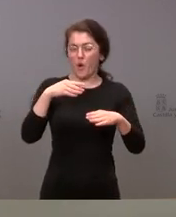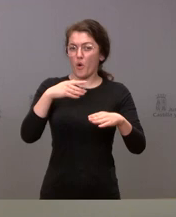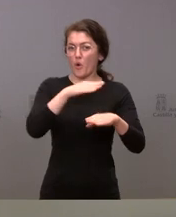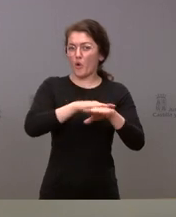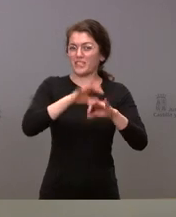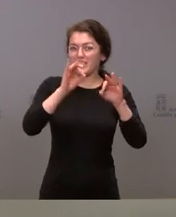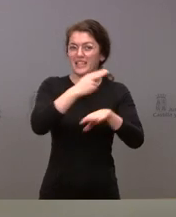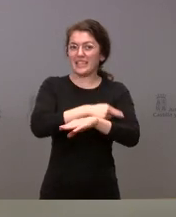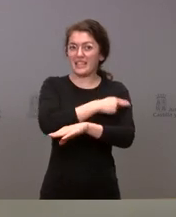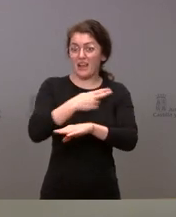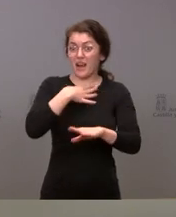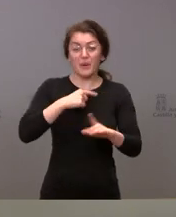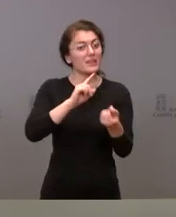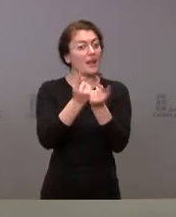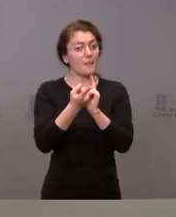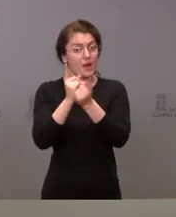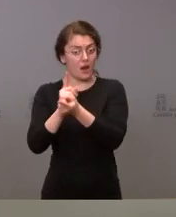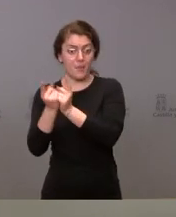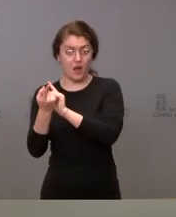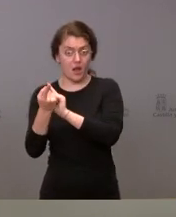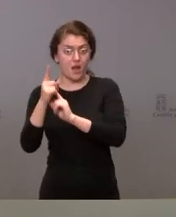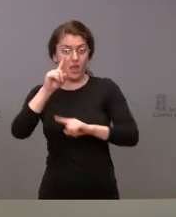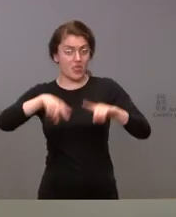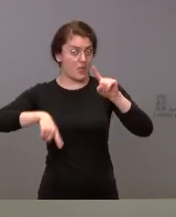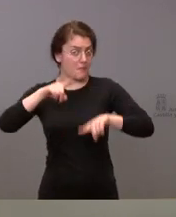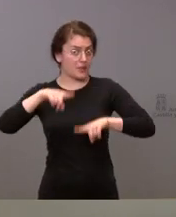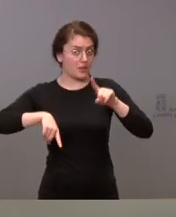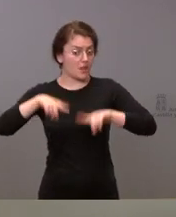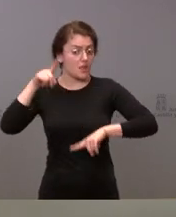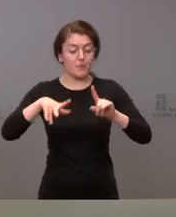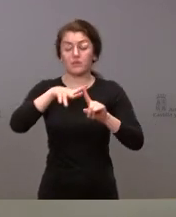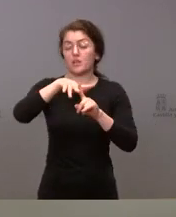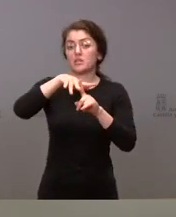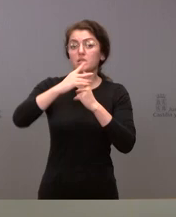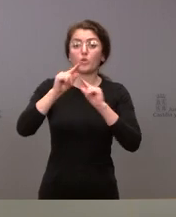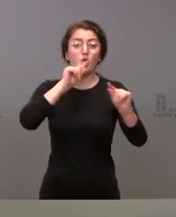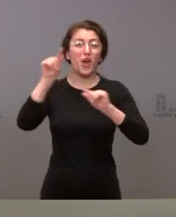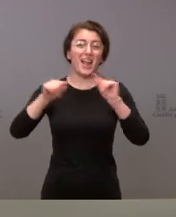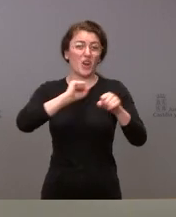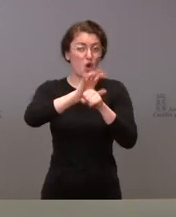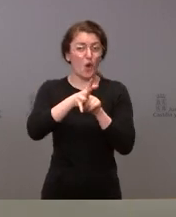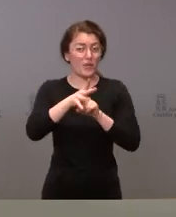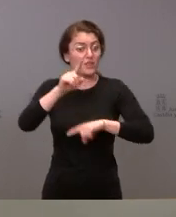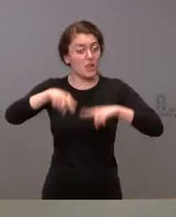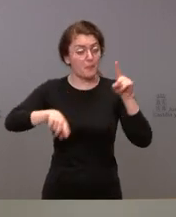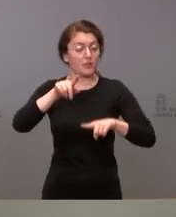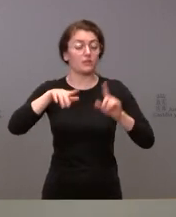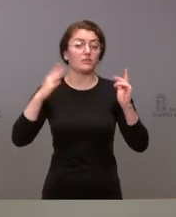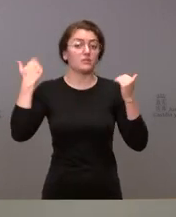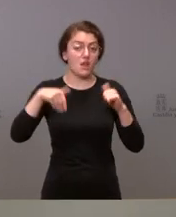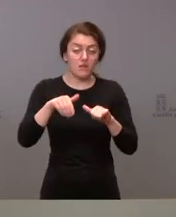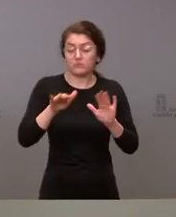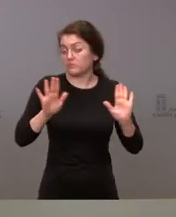función de la eventual variación de la situación epidemiológica y que a partir de ahí son muy